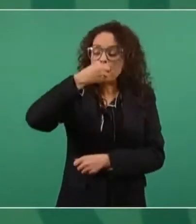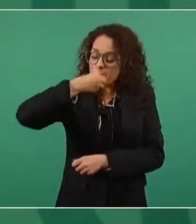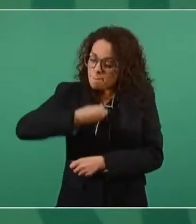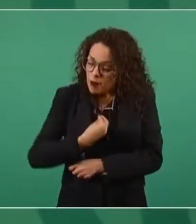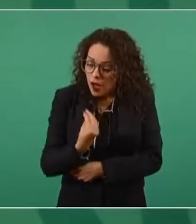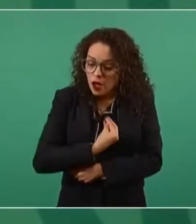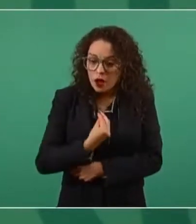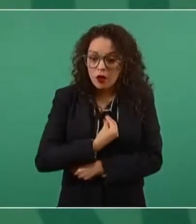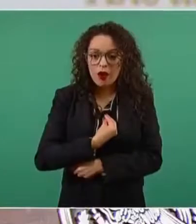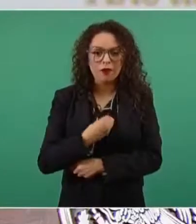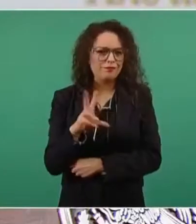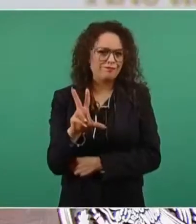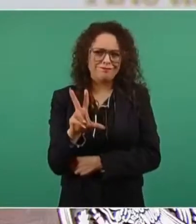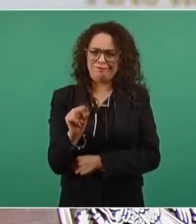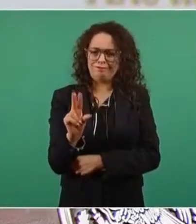No.